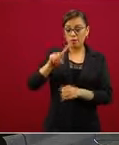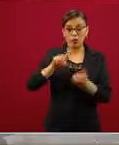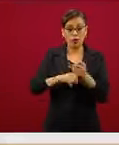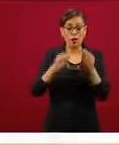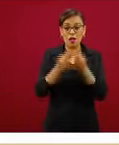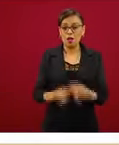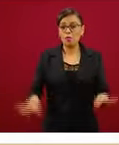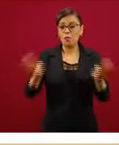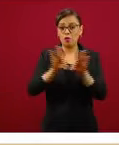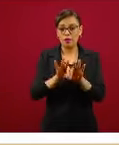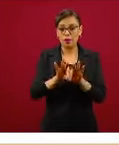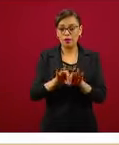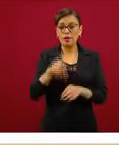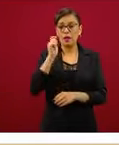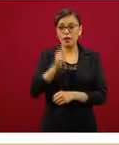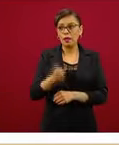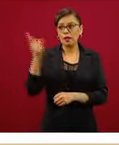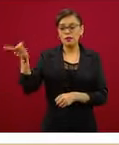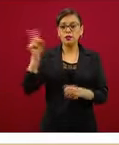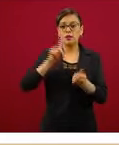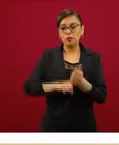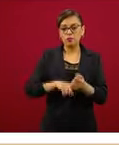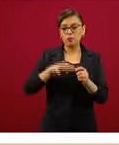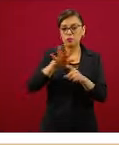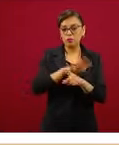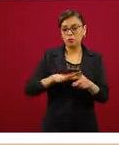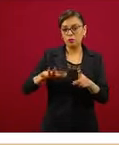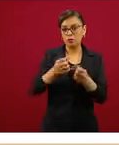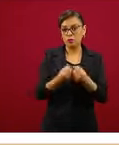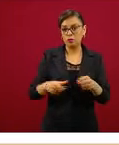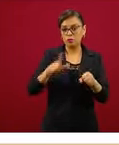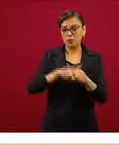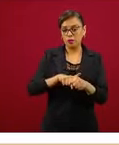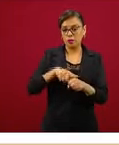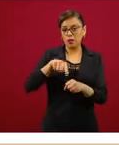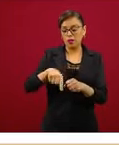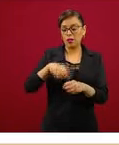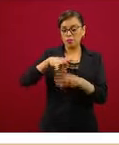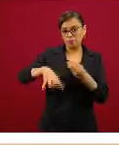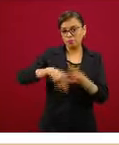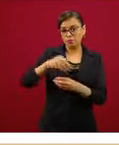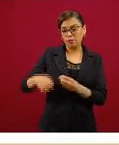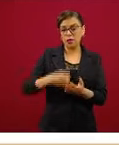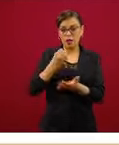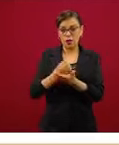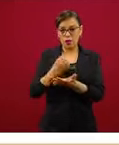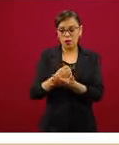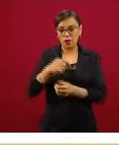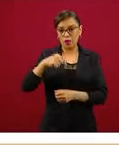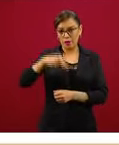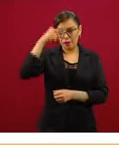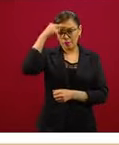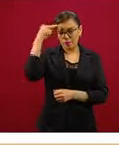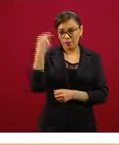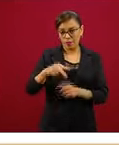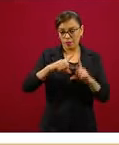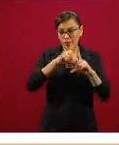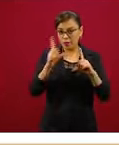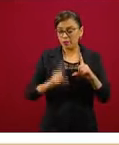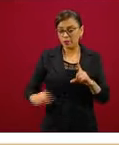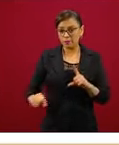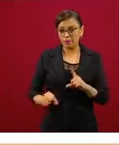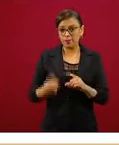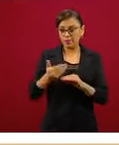y es el mapa de la vulnerabilidad social y económica de México, que ya mencionaba el secretario Moctezuma, esta